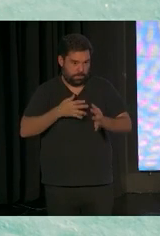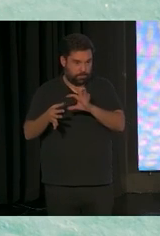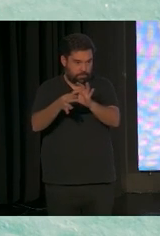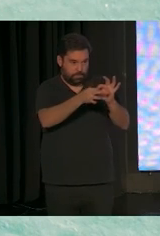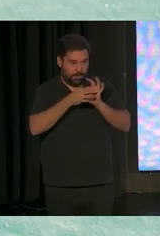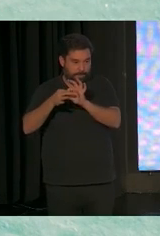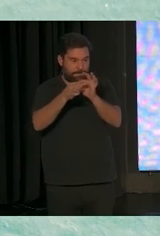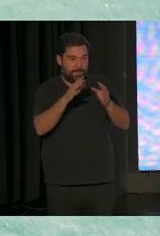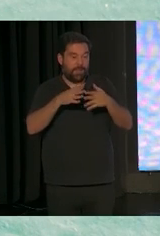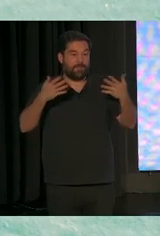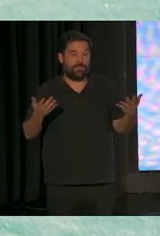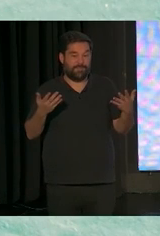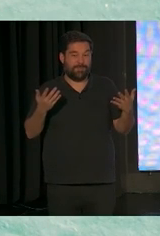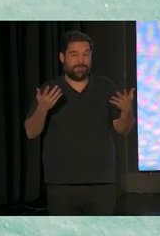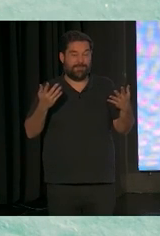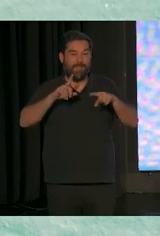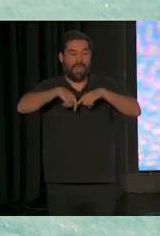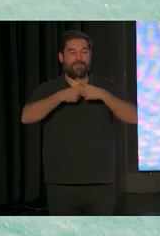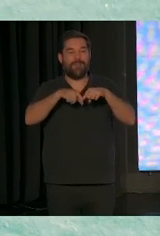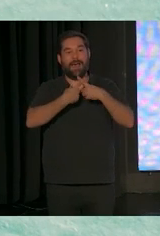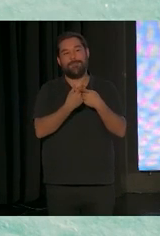familia el mejor lugar para crecer. Muchas gracias.